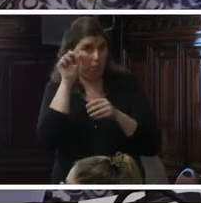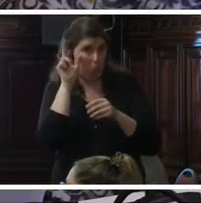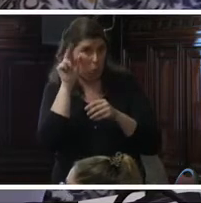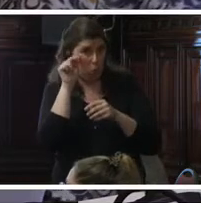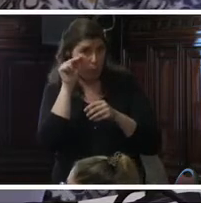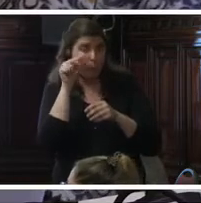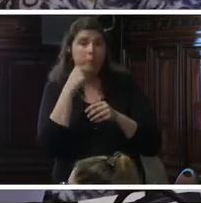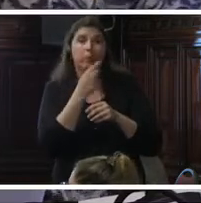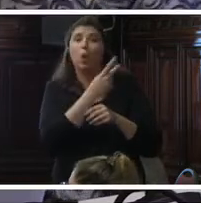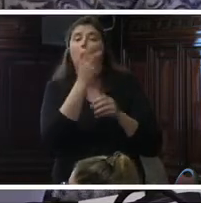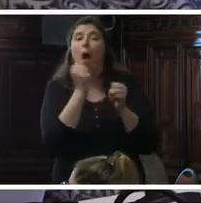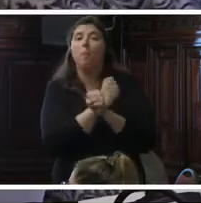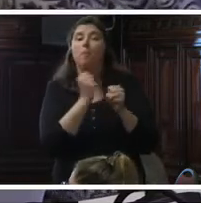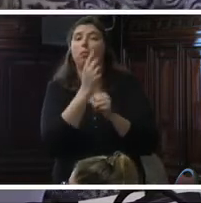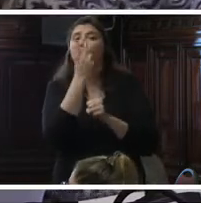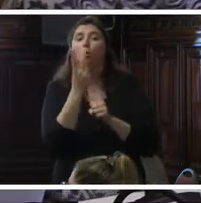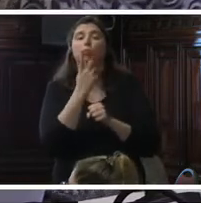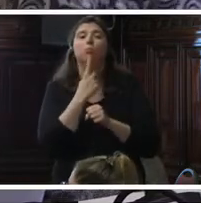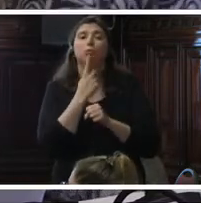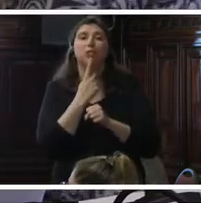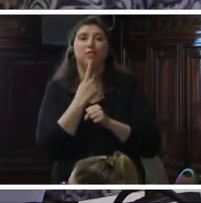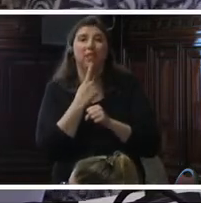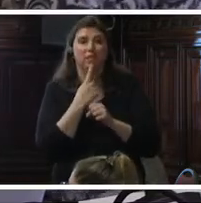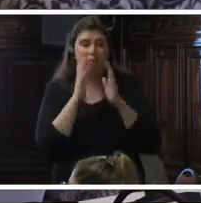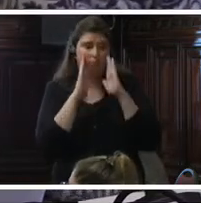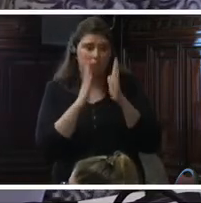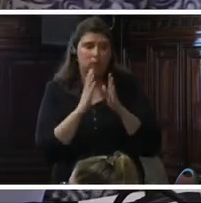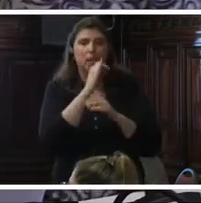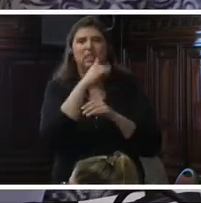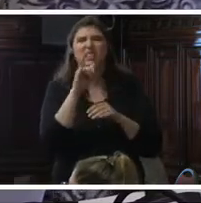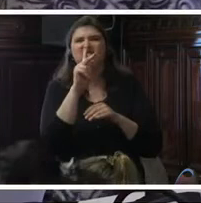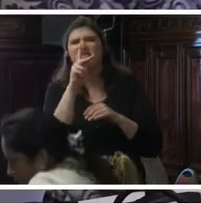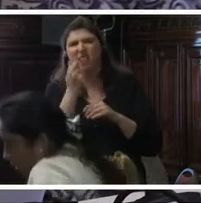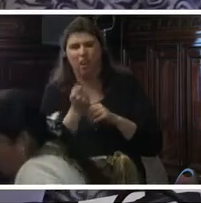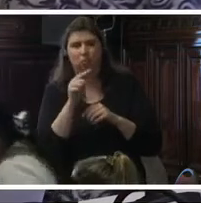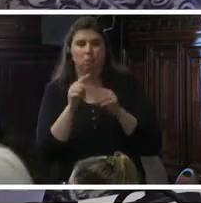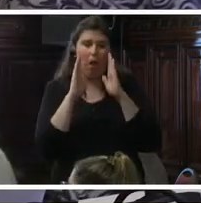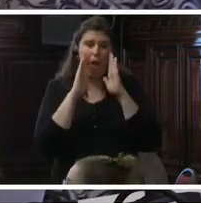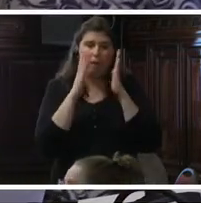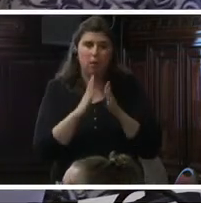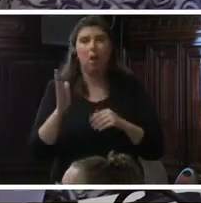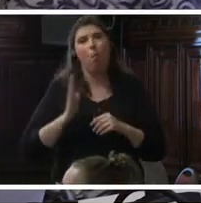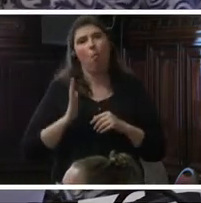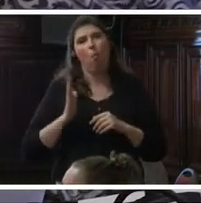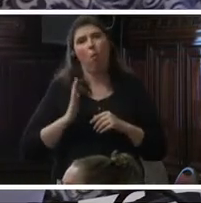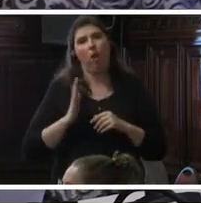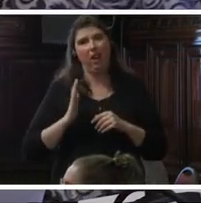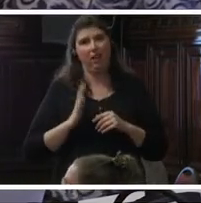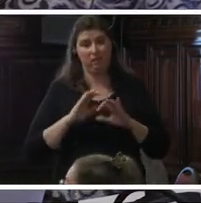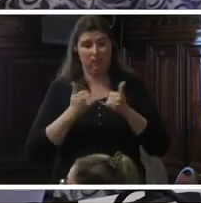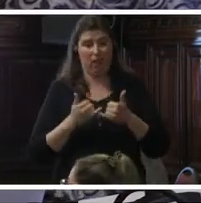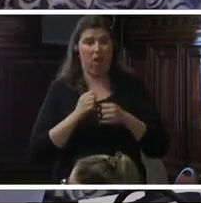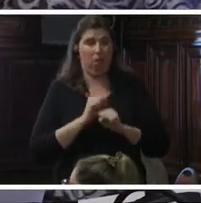aprobó dos políticas sanitarias para la atención a la epidemia del SICA, incluyendo acciones para atender a las mujeres en edad fértil